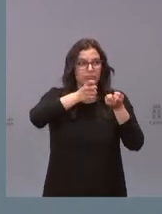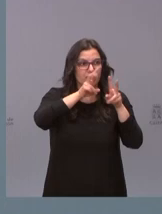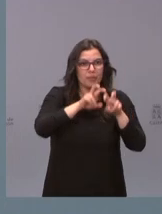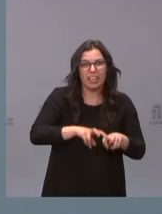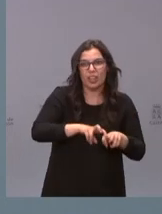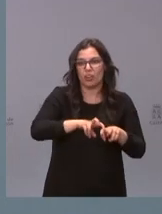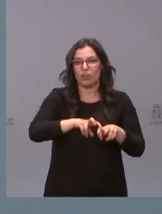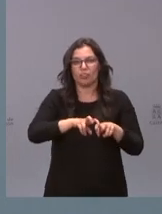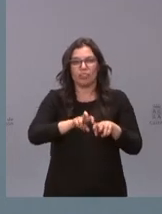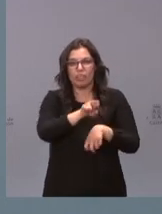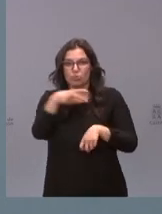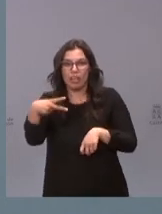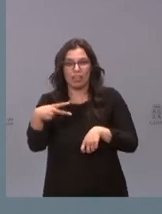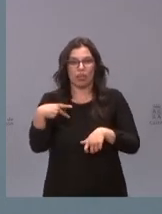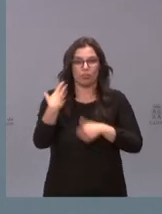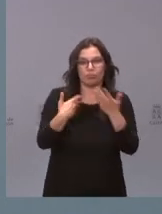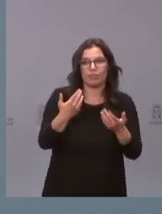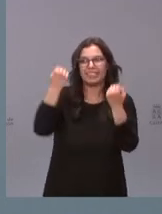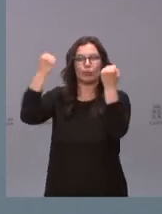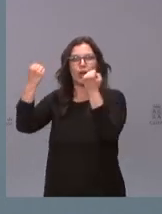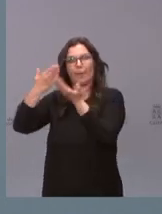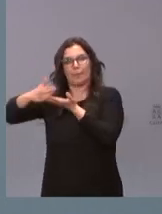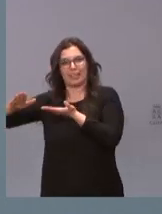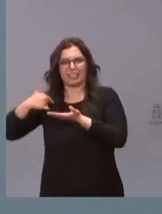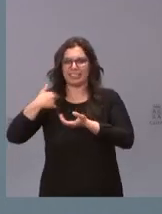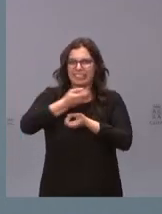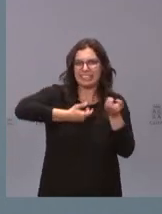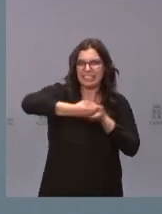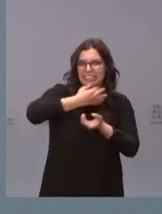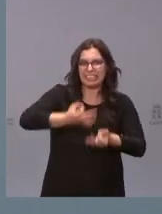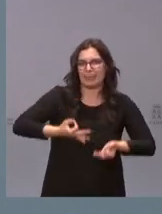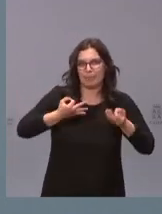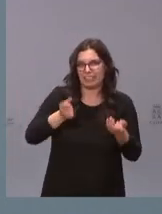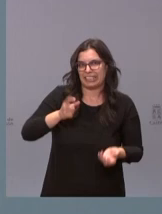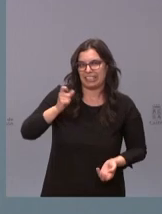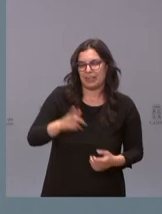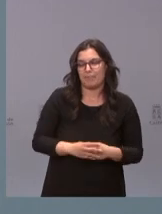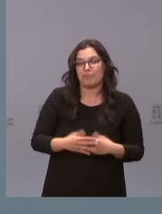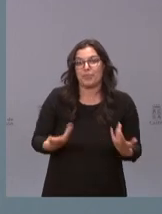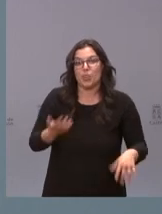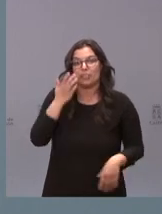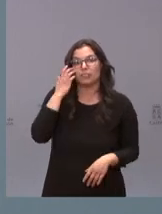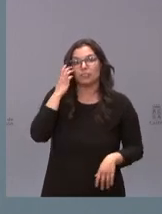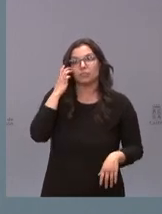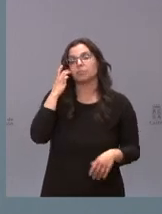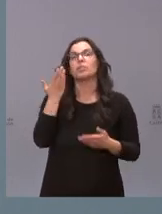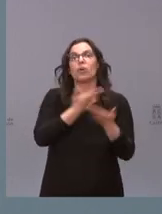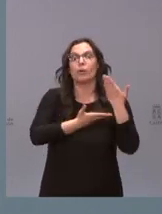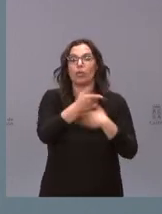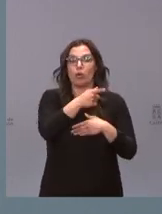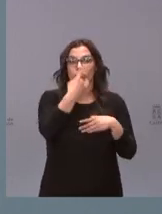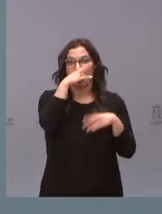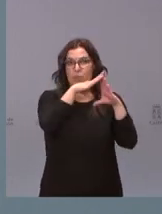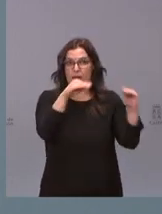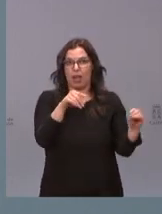adelantándonos a la parte institucional por lo tanto la colaboración con Salamanca es